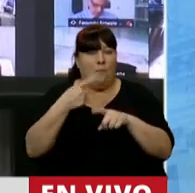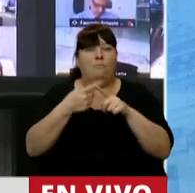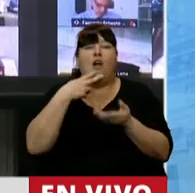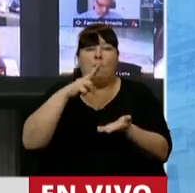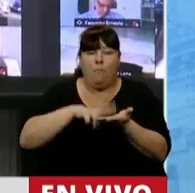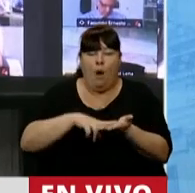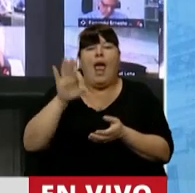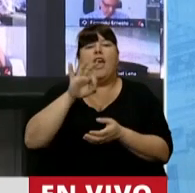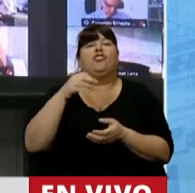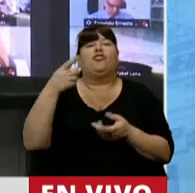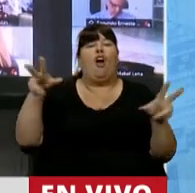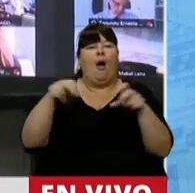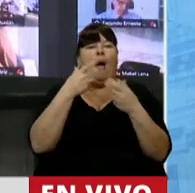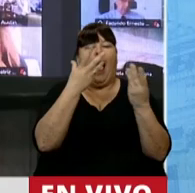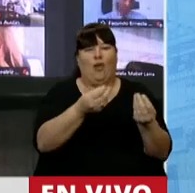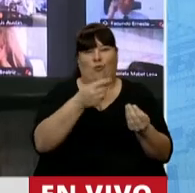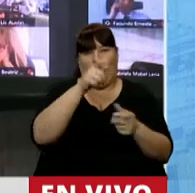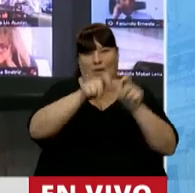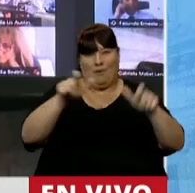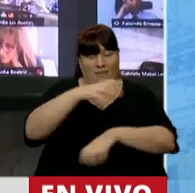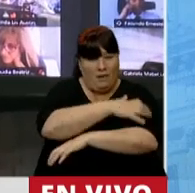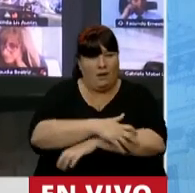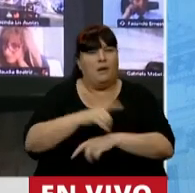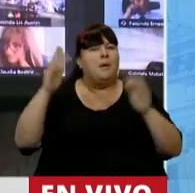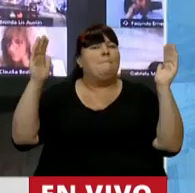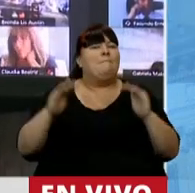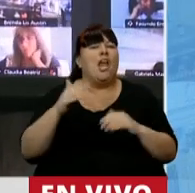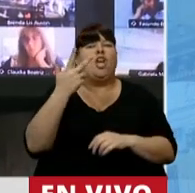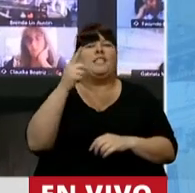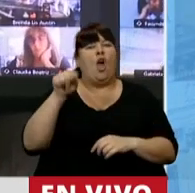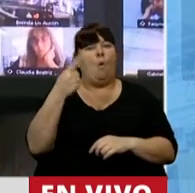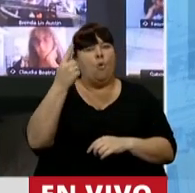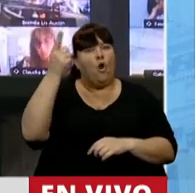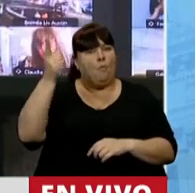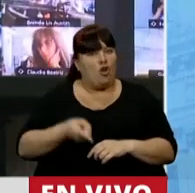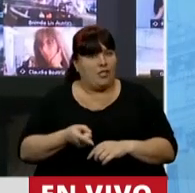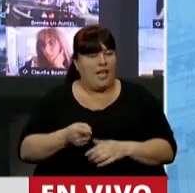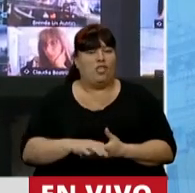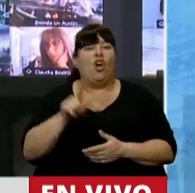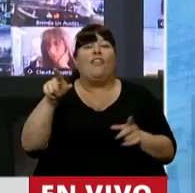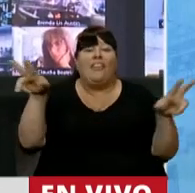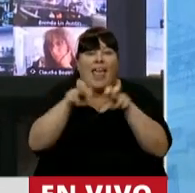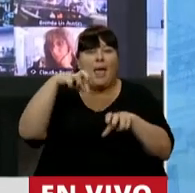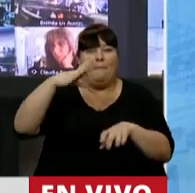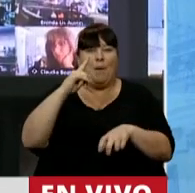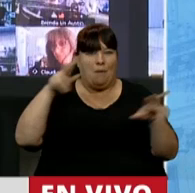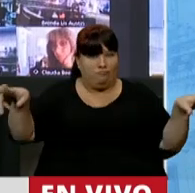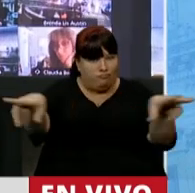y los ingresos de la seguridad social de la Nación disminuyeron 3,1 puntos porcentuales del PBI.